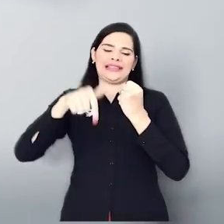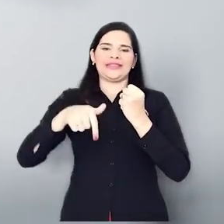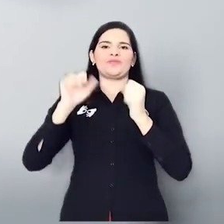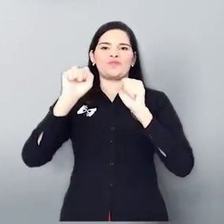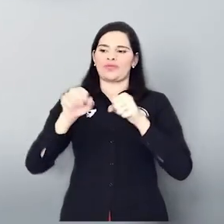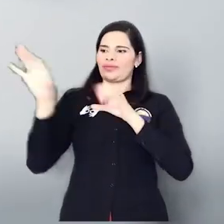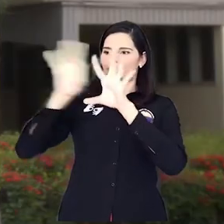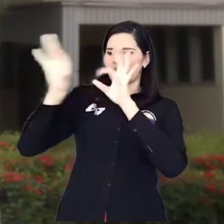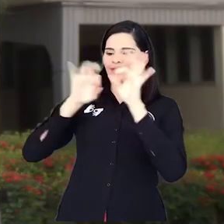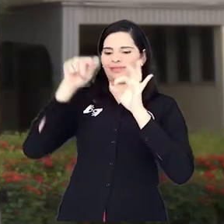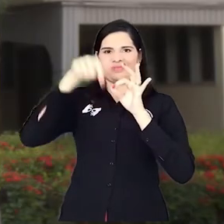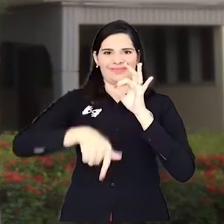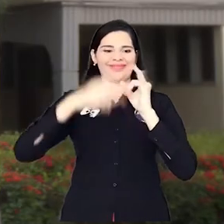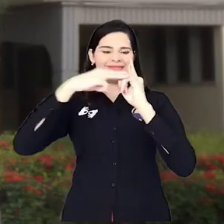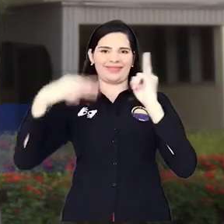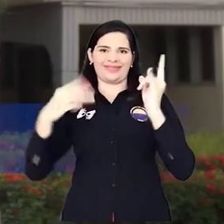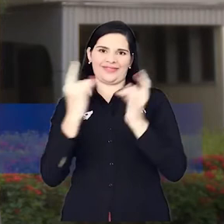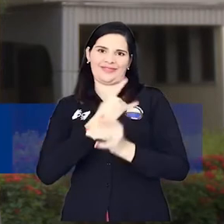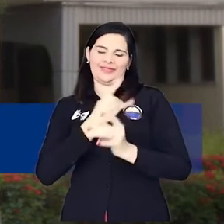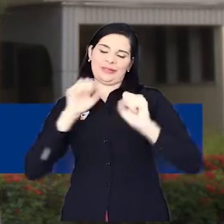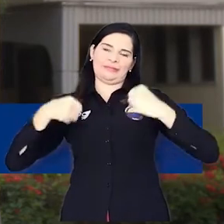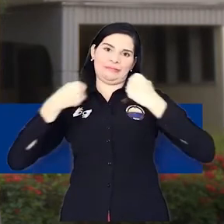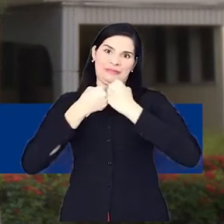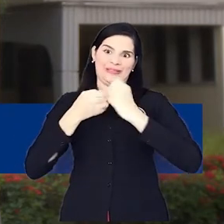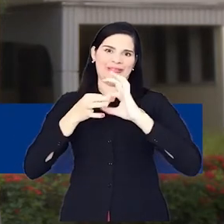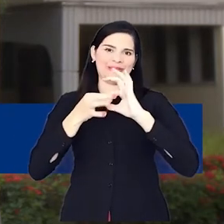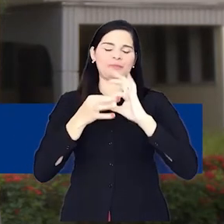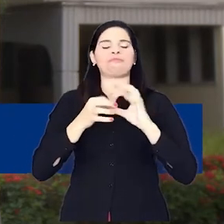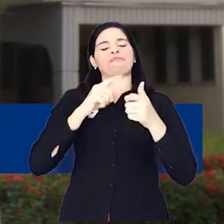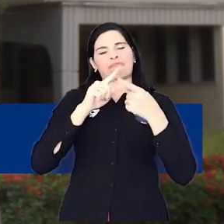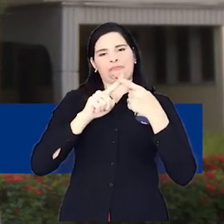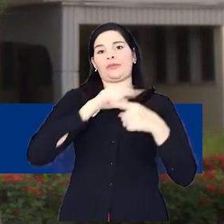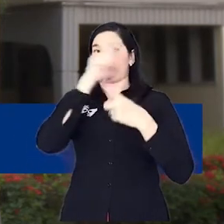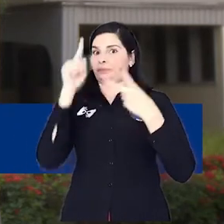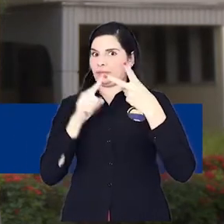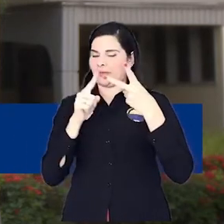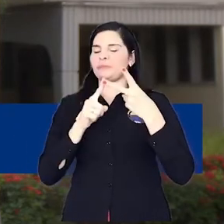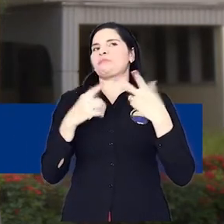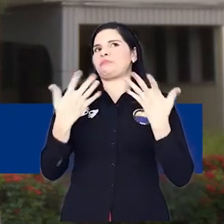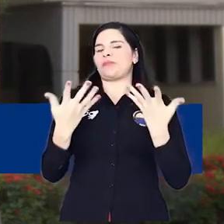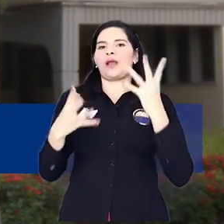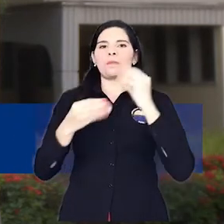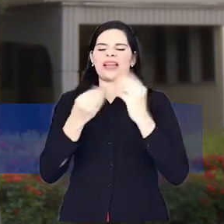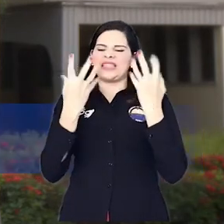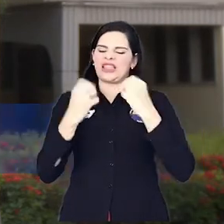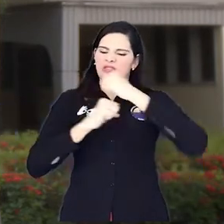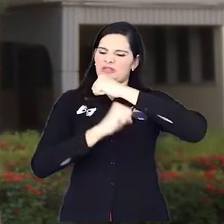sostenimiento y que vamos a trabajar para estructurar ese convenio. Por otro lado